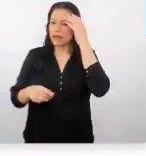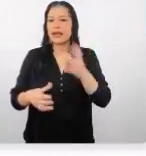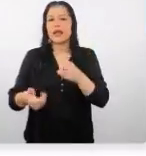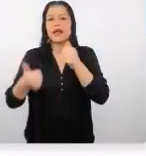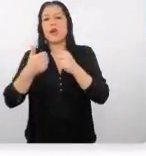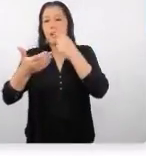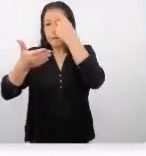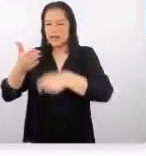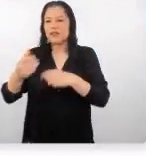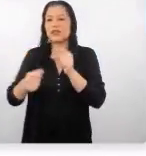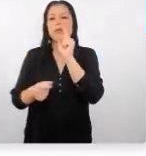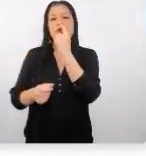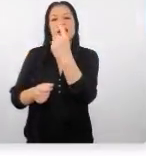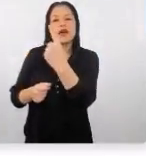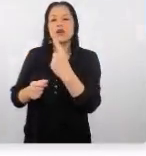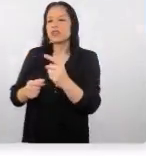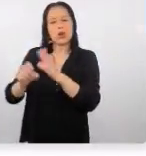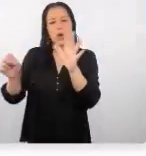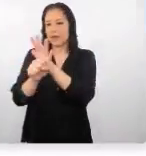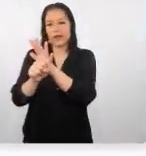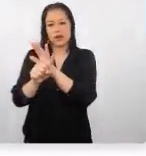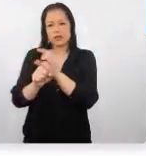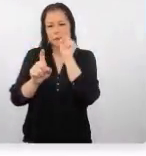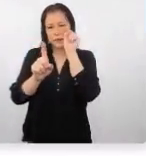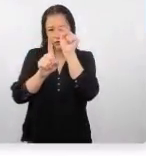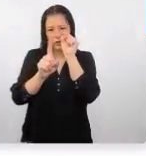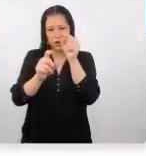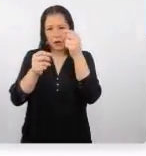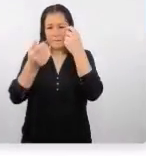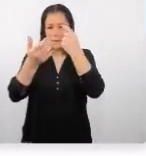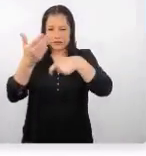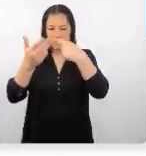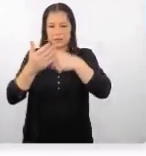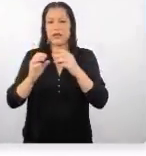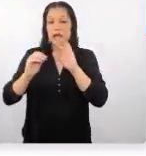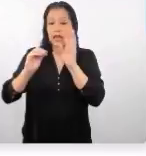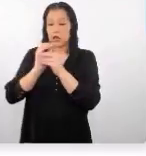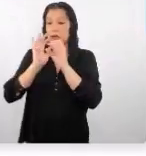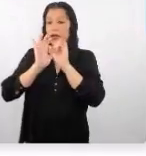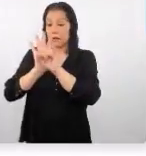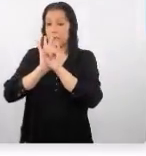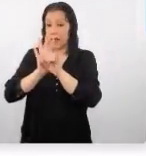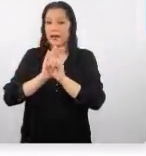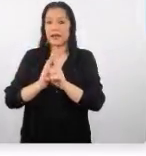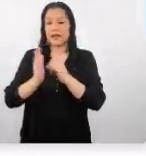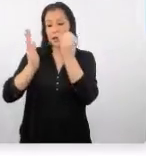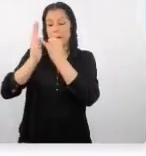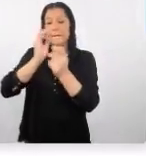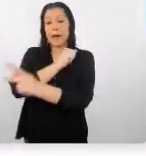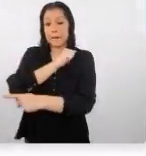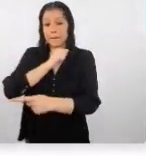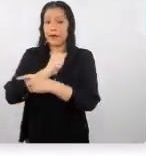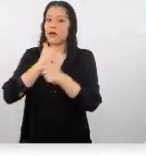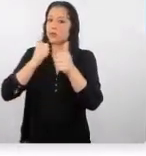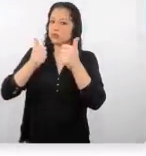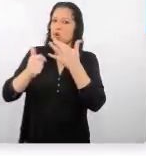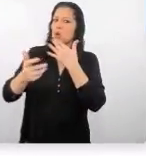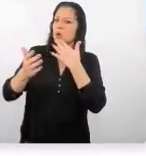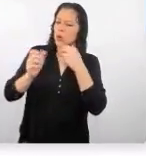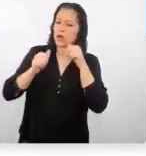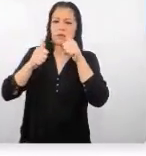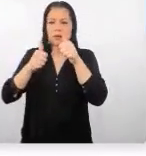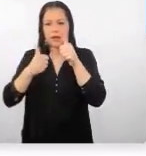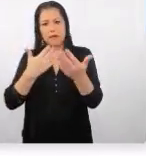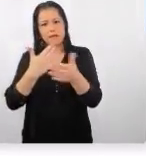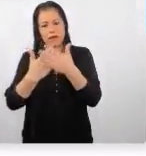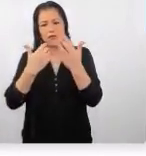los precios incluyan imágenes mapas descripciones en alta resolución le facilita también a